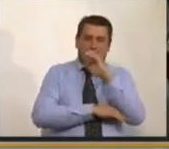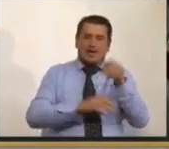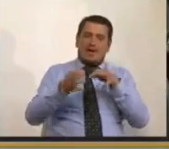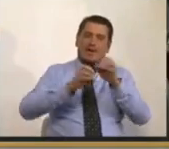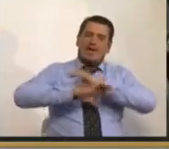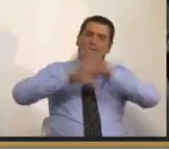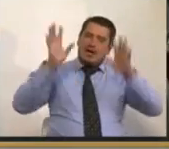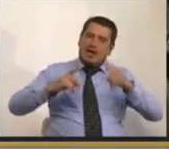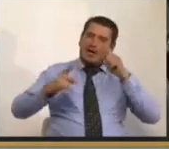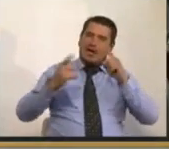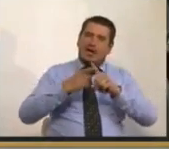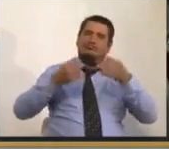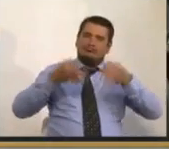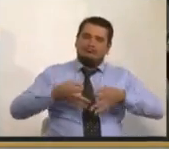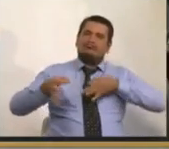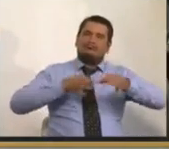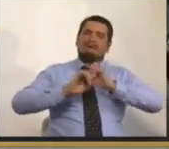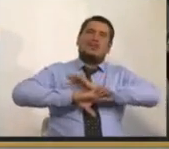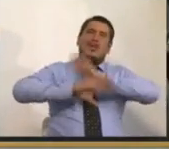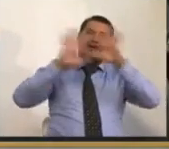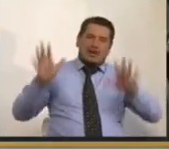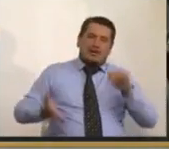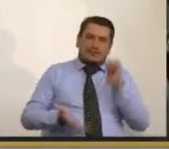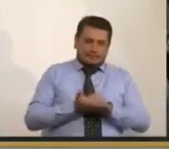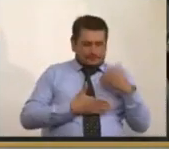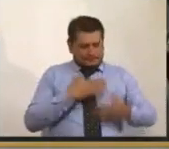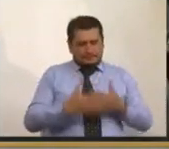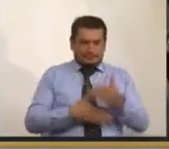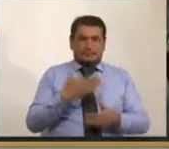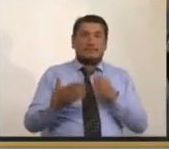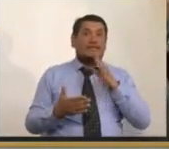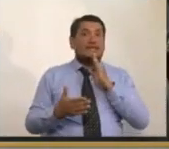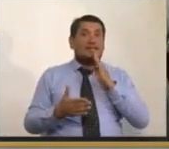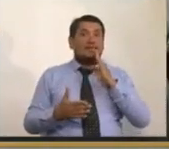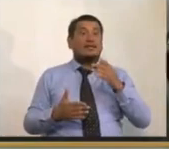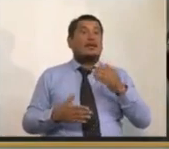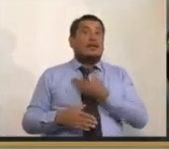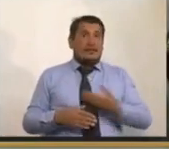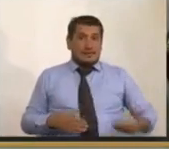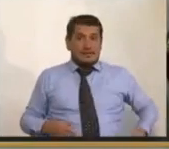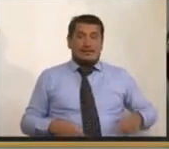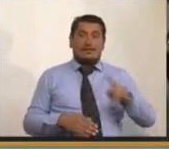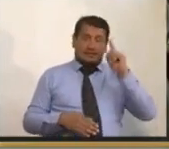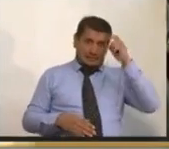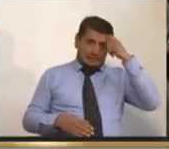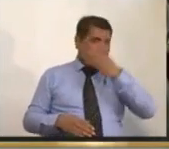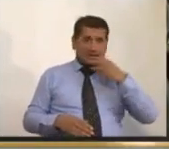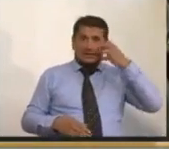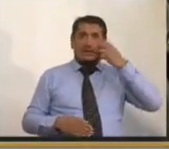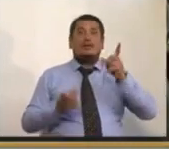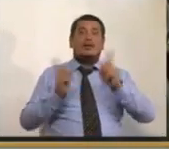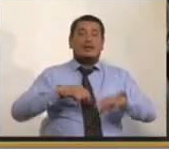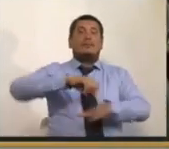claro la manera prudente, transparente, como están procediendo el presidente de la República y la señora ministra del